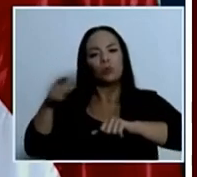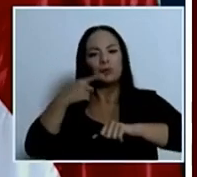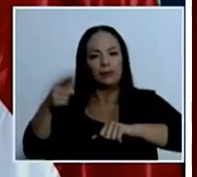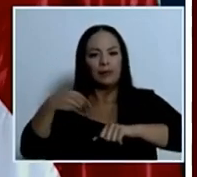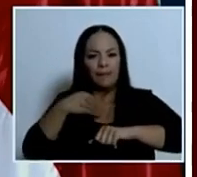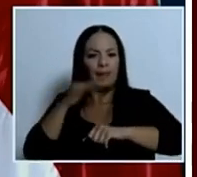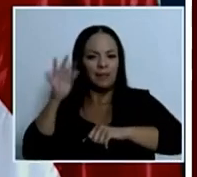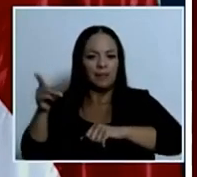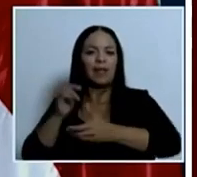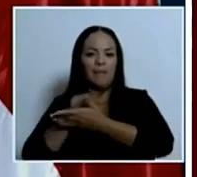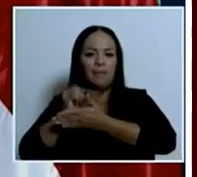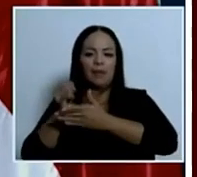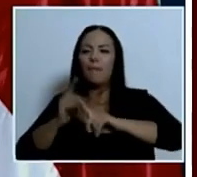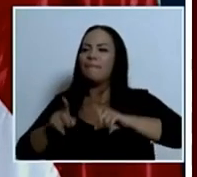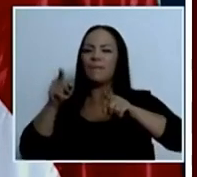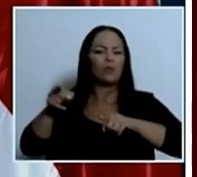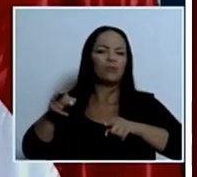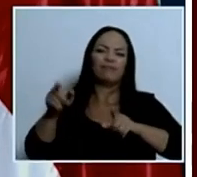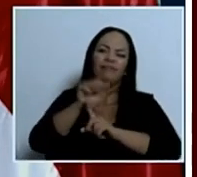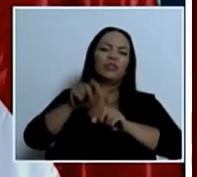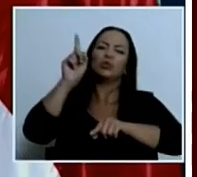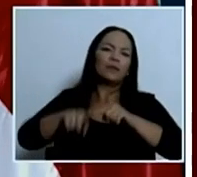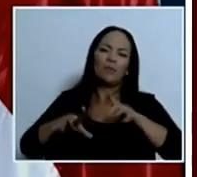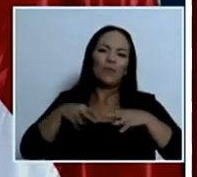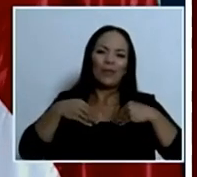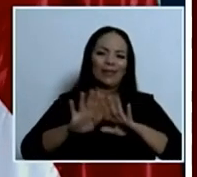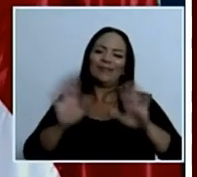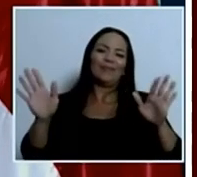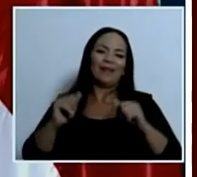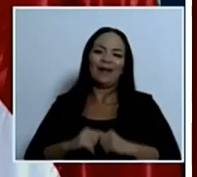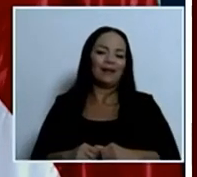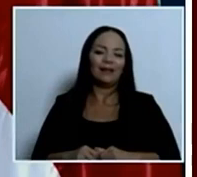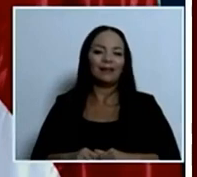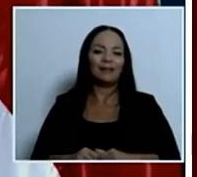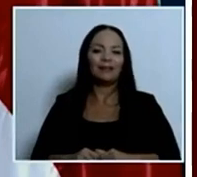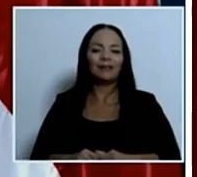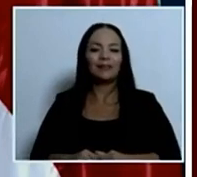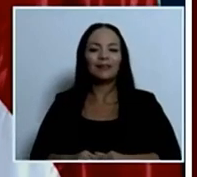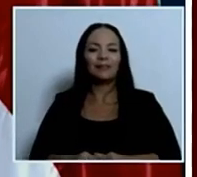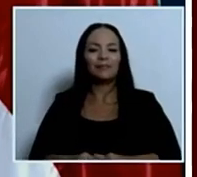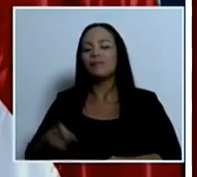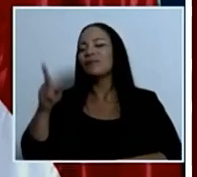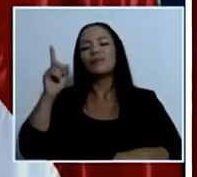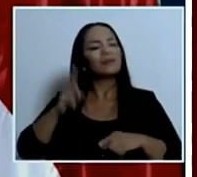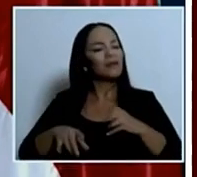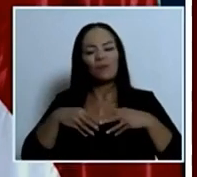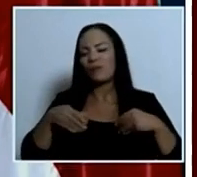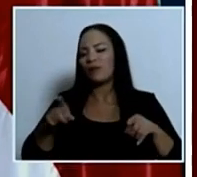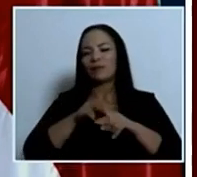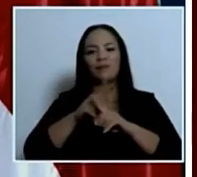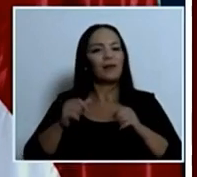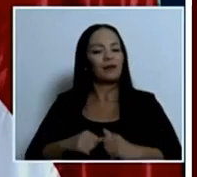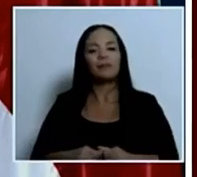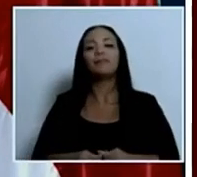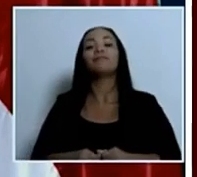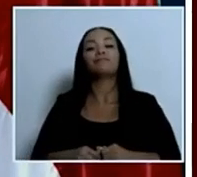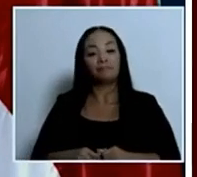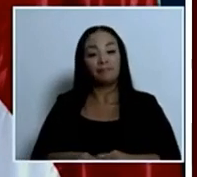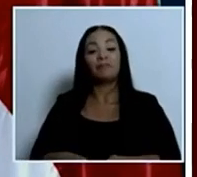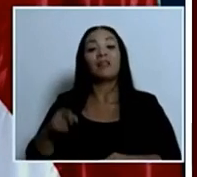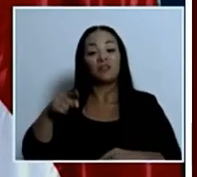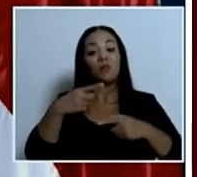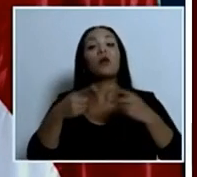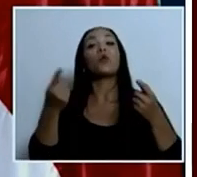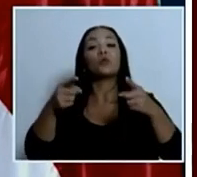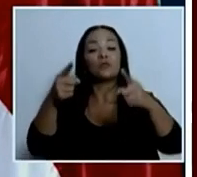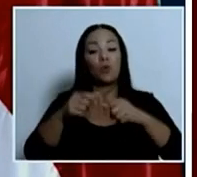investigación pero es inaceptable es inaceptable va a haber consecuencia yo